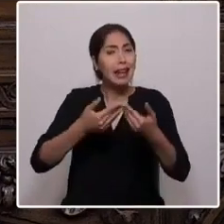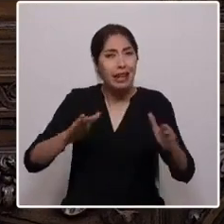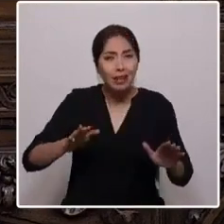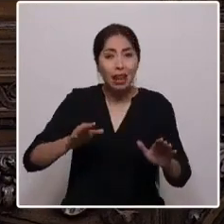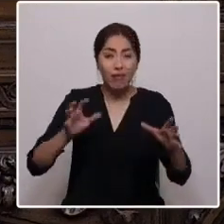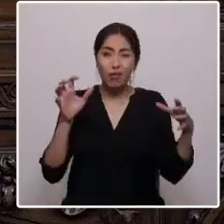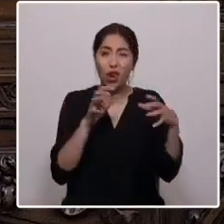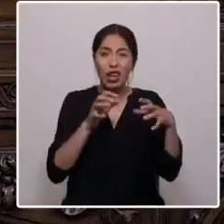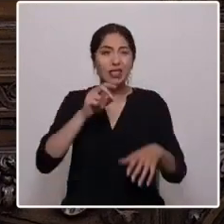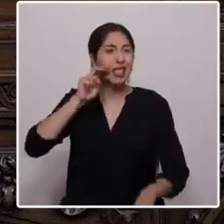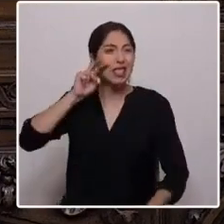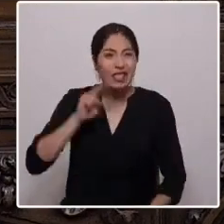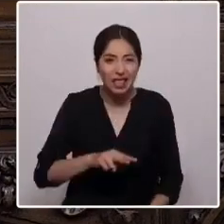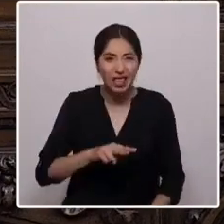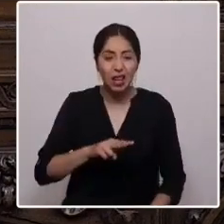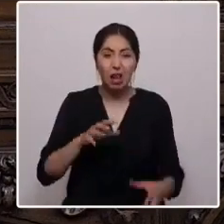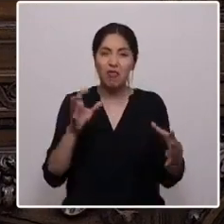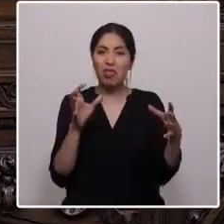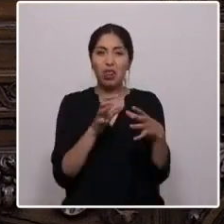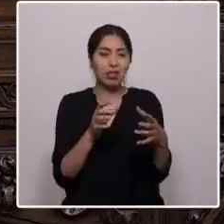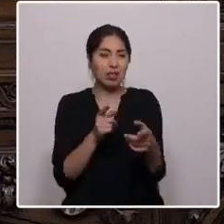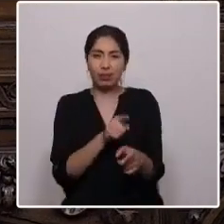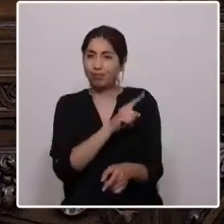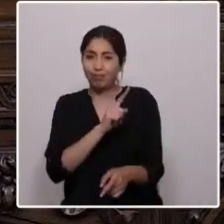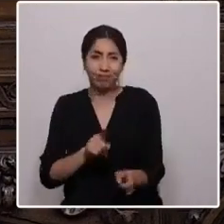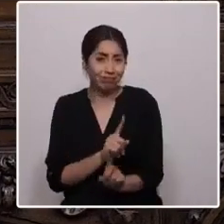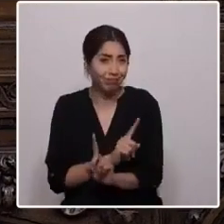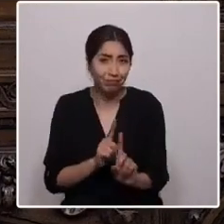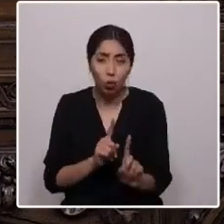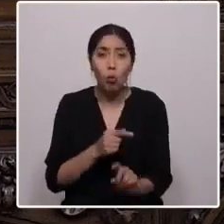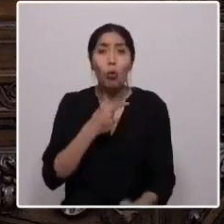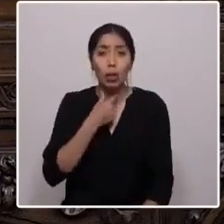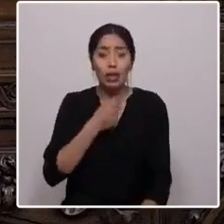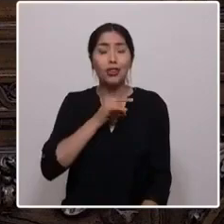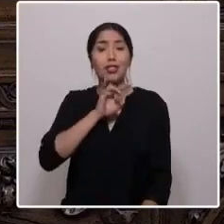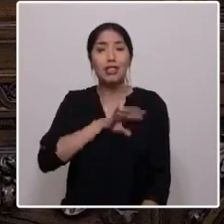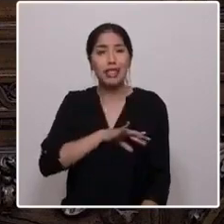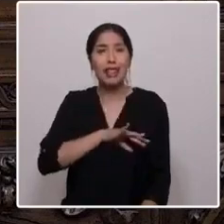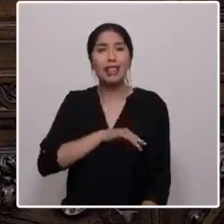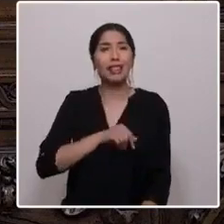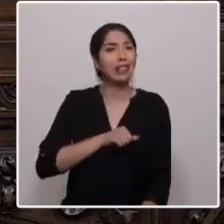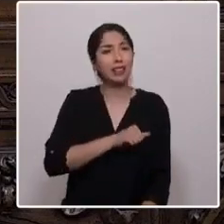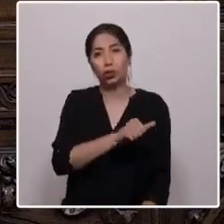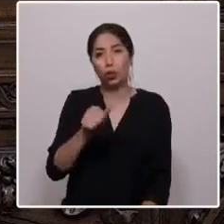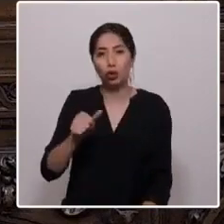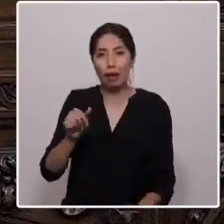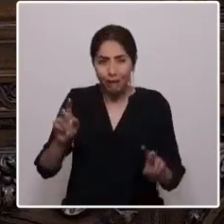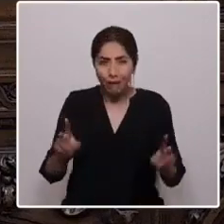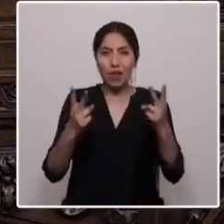no puede defenderse ni justificarse. Quiero un Chile de todos. Viva Chile.